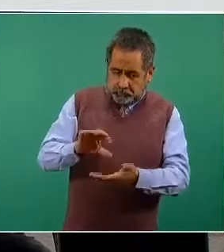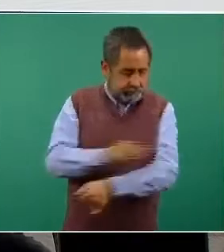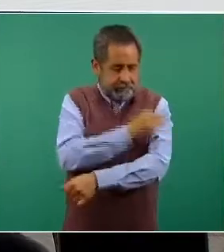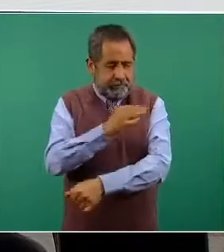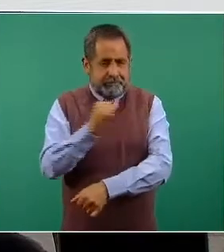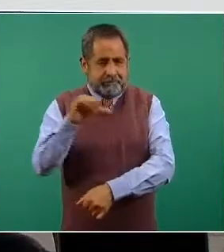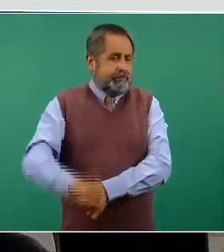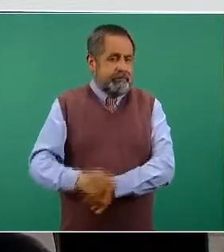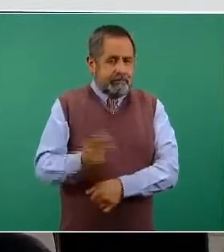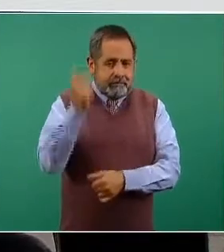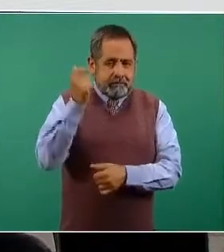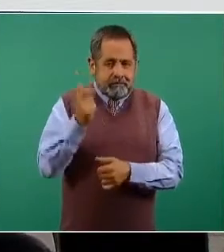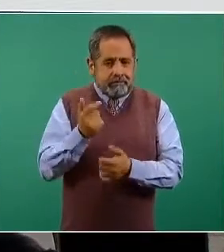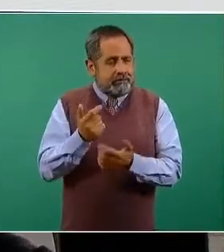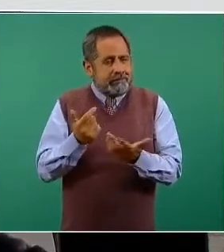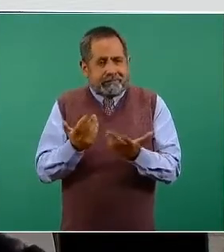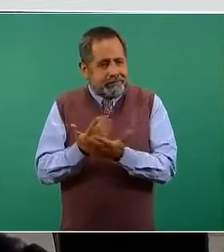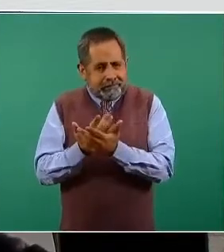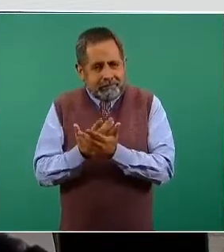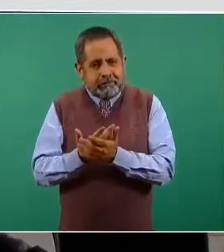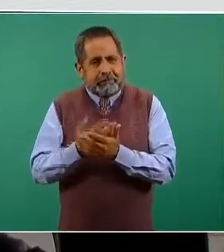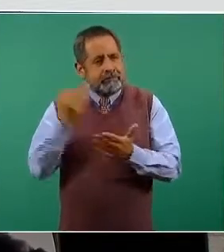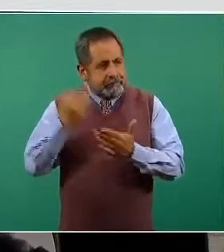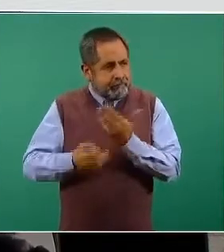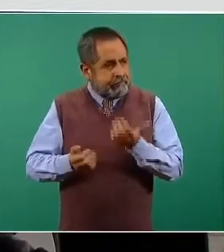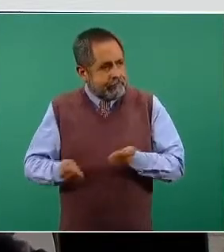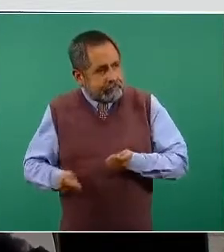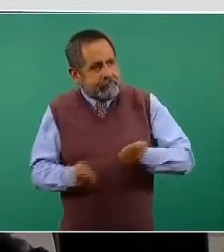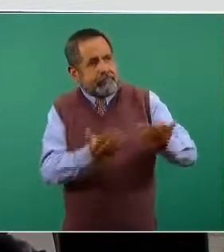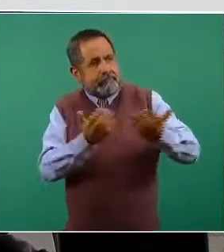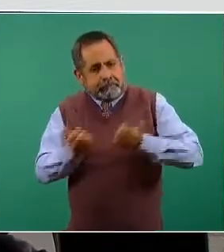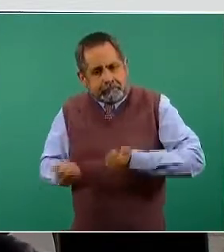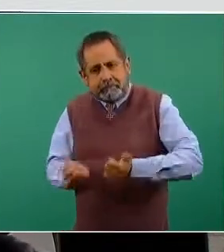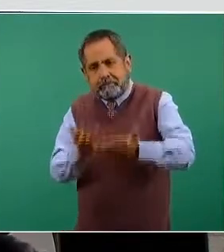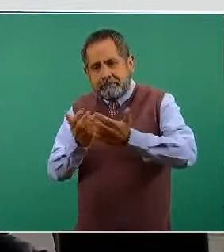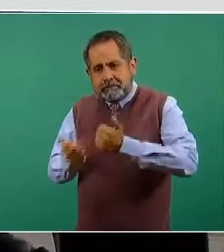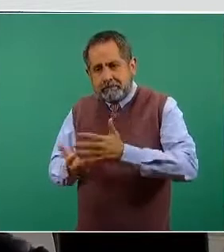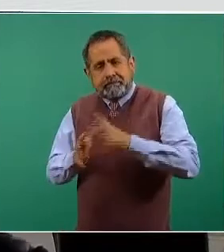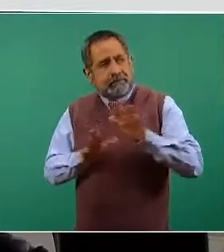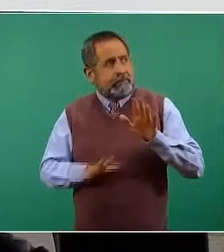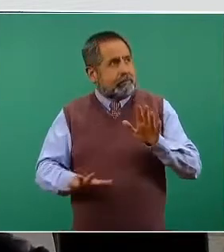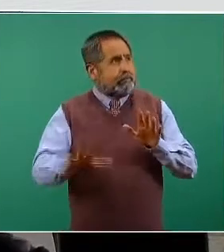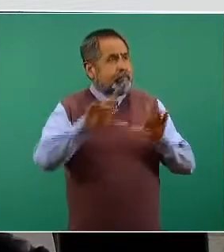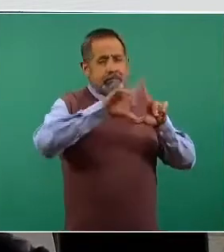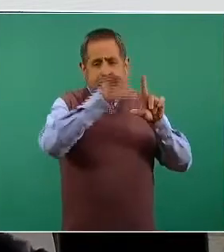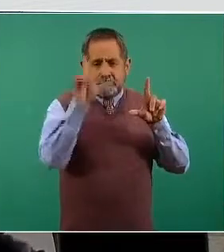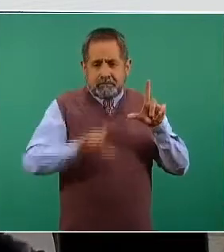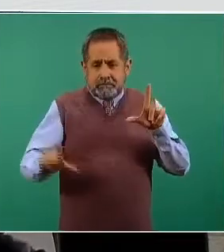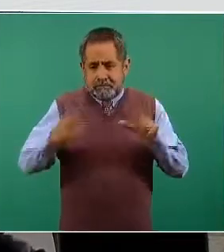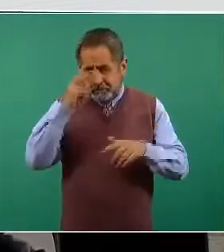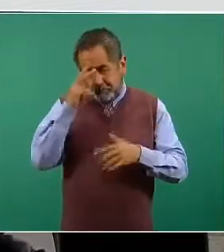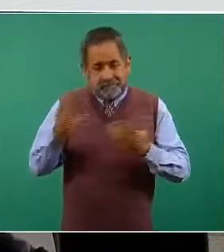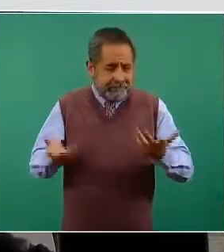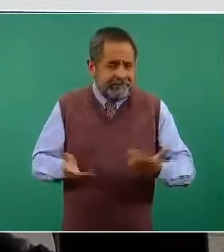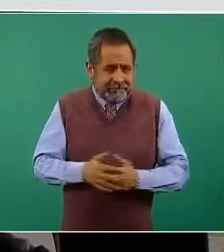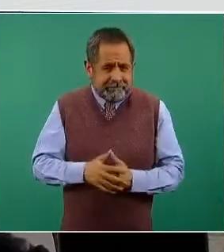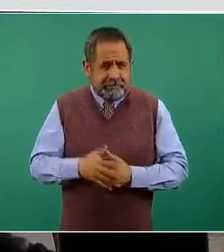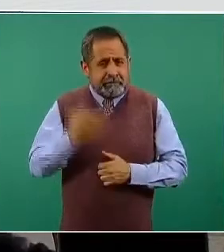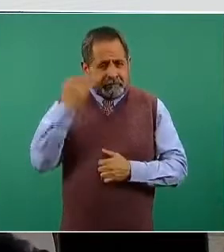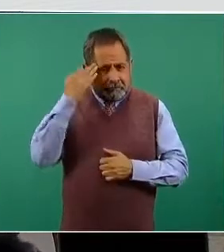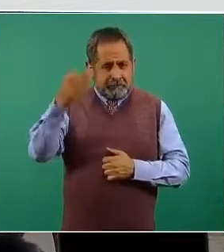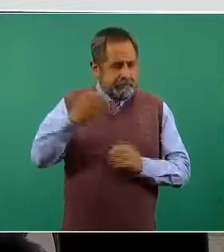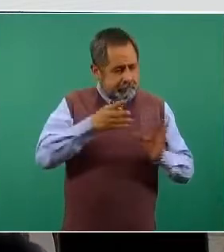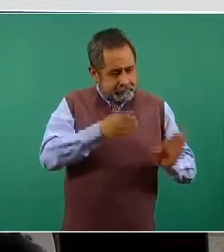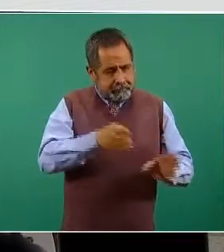toca el territorio nacional, ya está en los poblados. Se tiene que distribuir. Y esa distribución tiene varias etapas